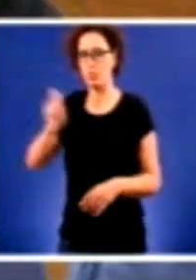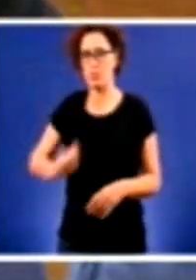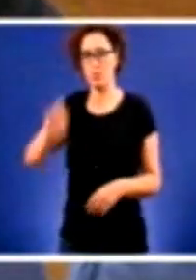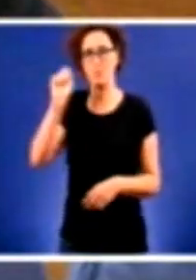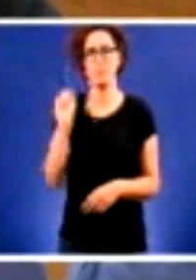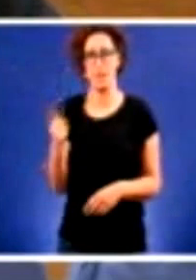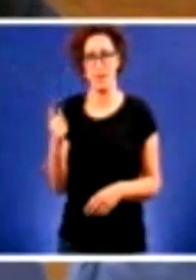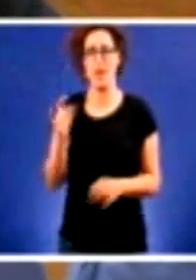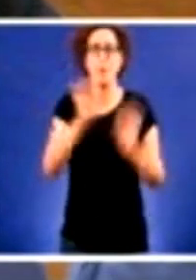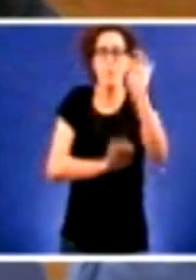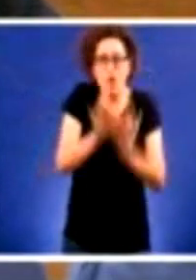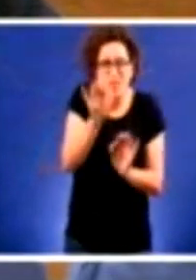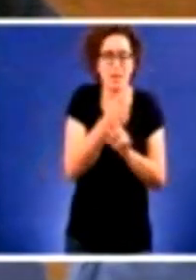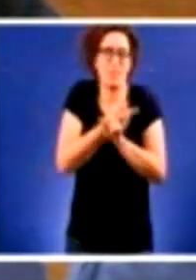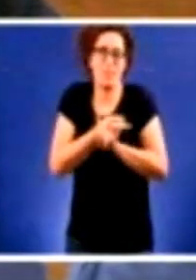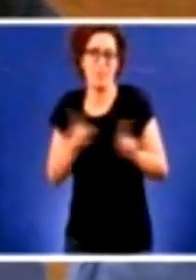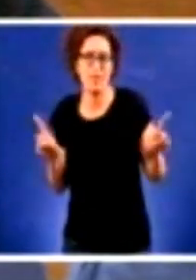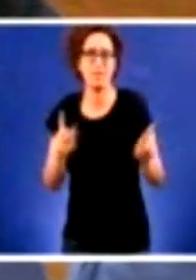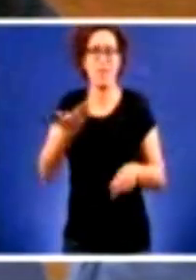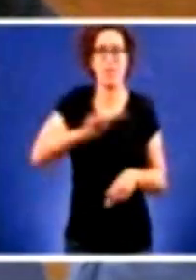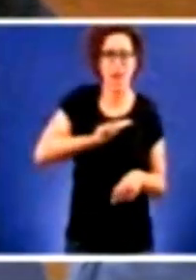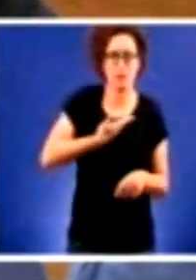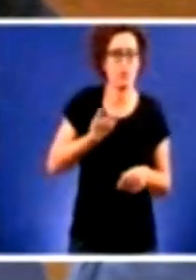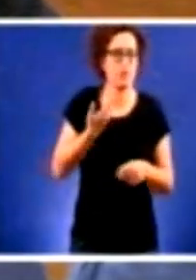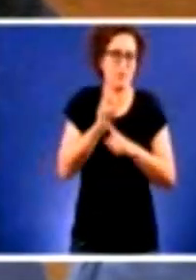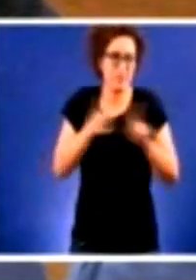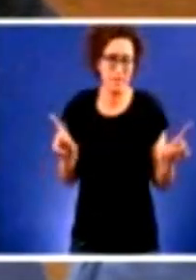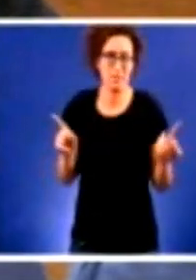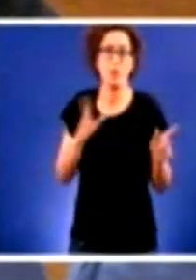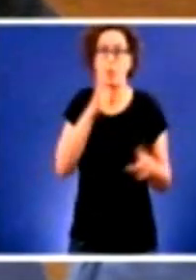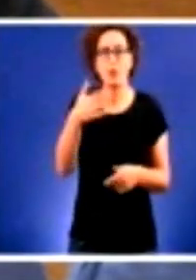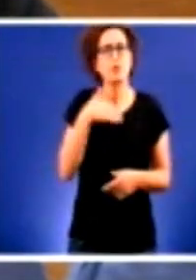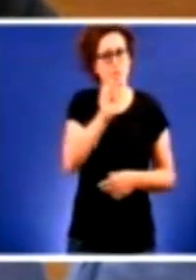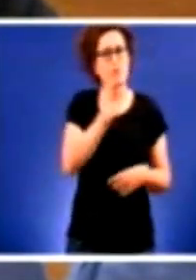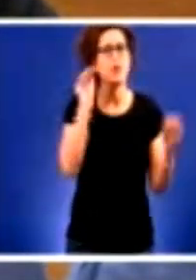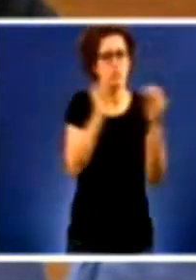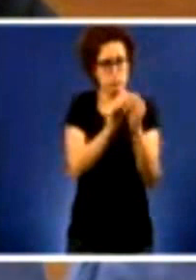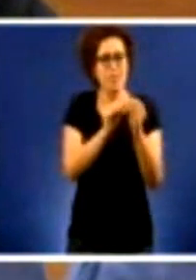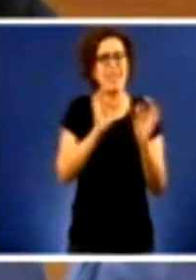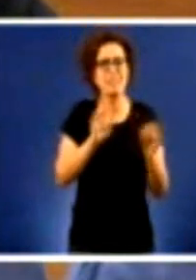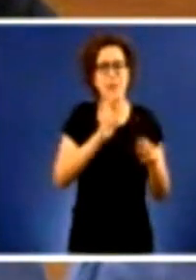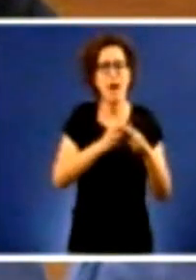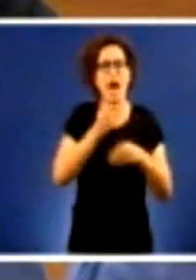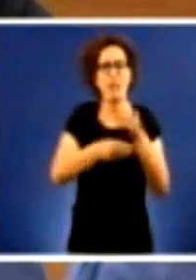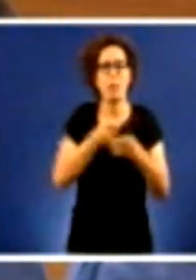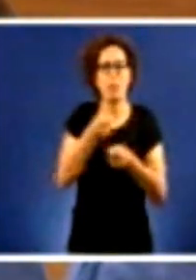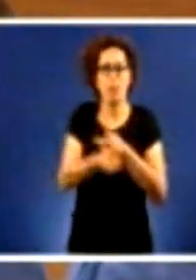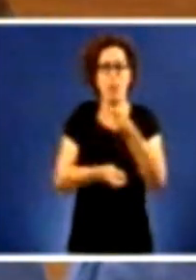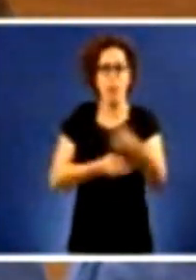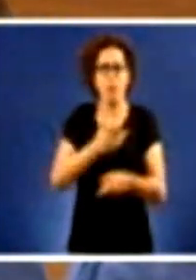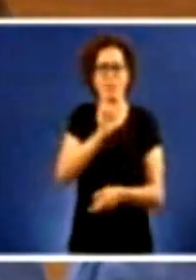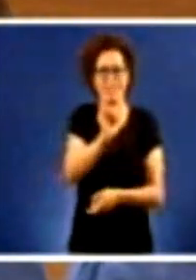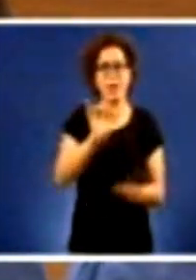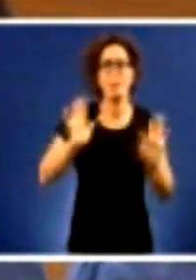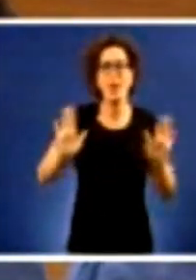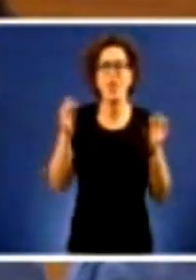as proporcións non son as mismas nin o daño que lle causa polo tanto, si estou de acordo con facela progresiva pero si creo que deba haber máis